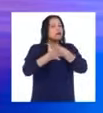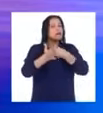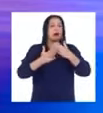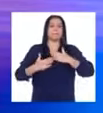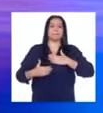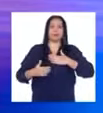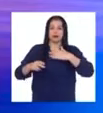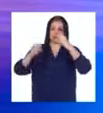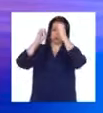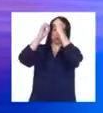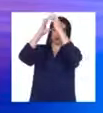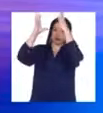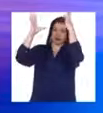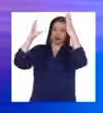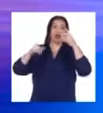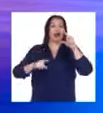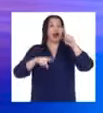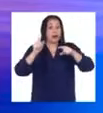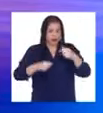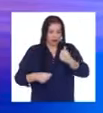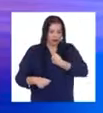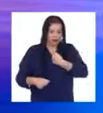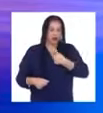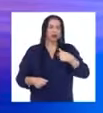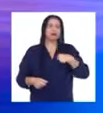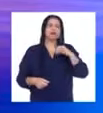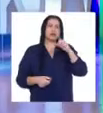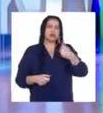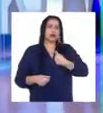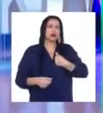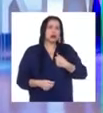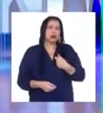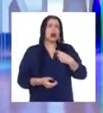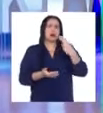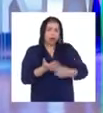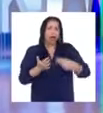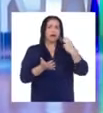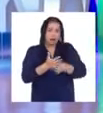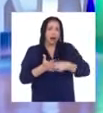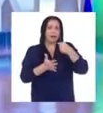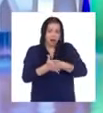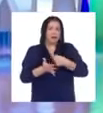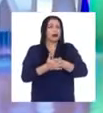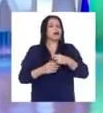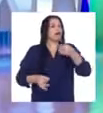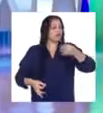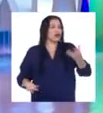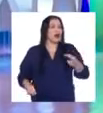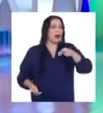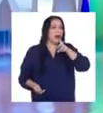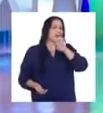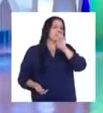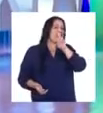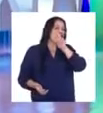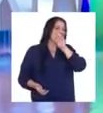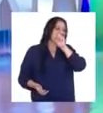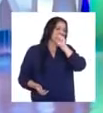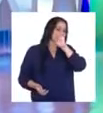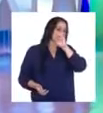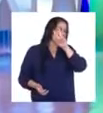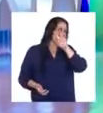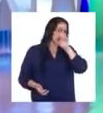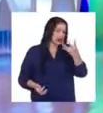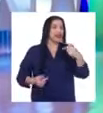Por a veces me digo, vamos Inés, tú eres perseverante. Y sí, sí soy perseverante con mis objetivos